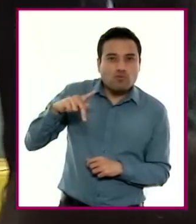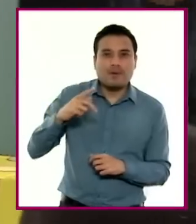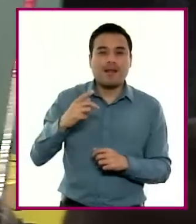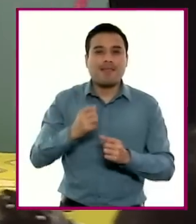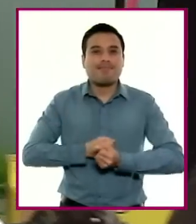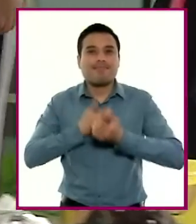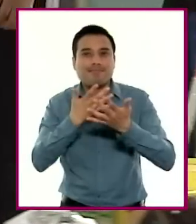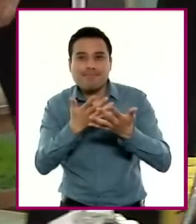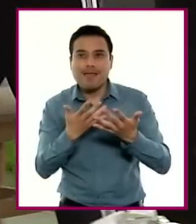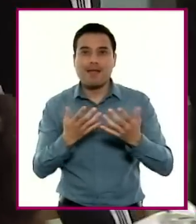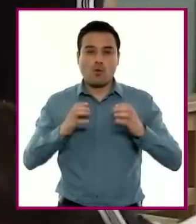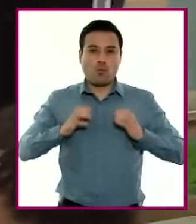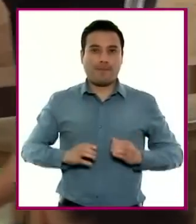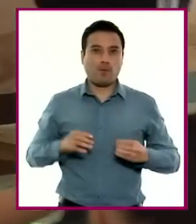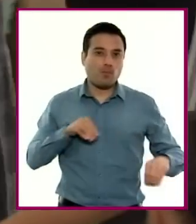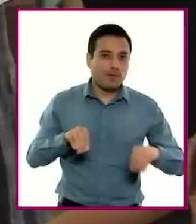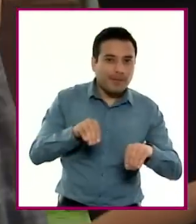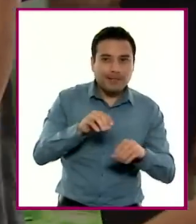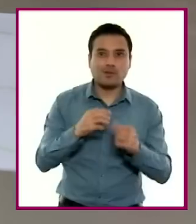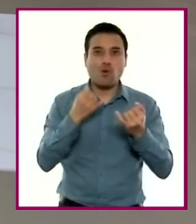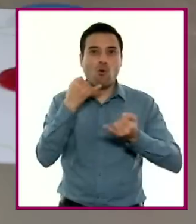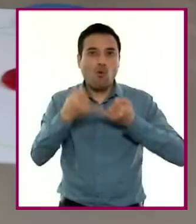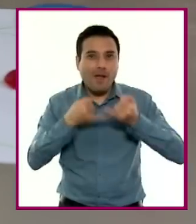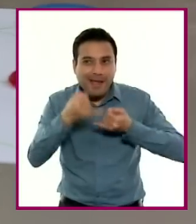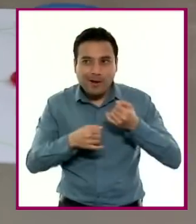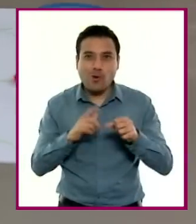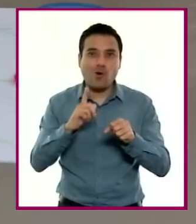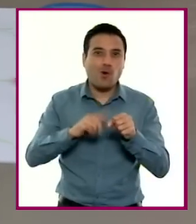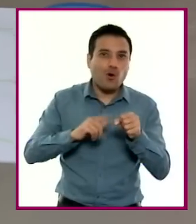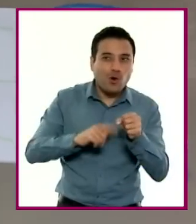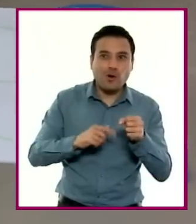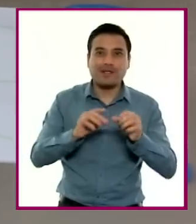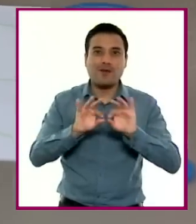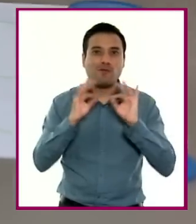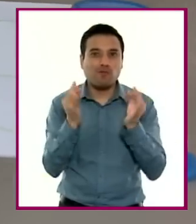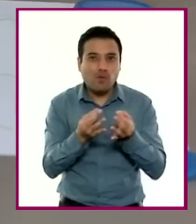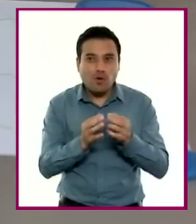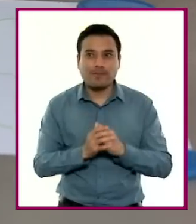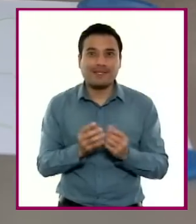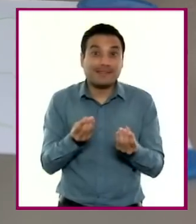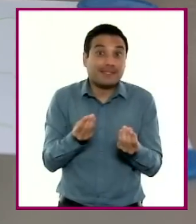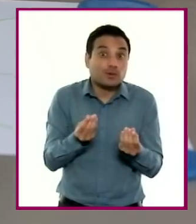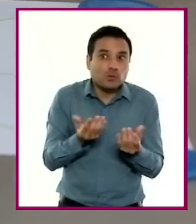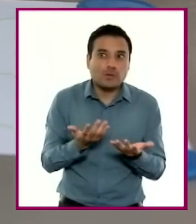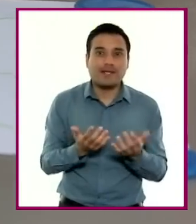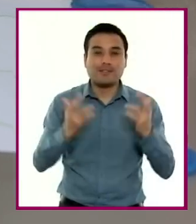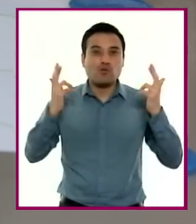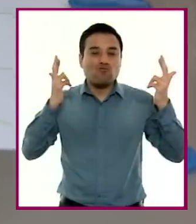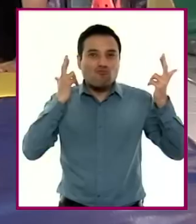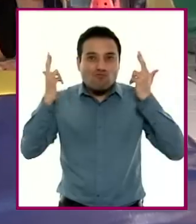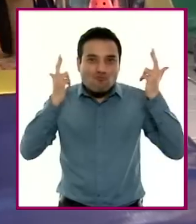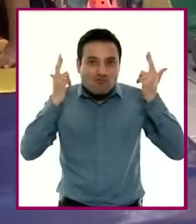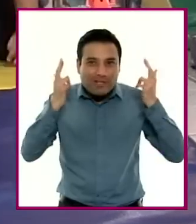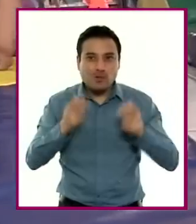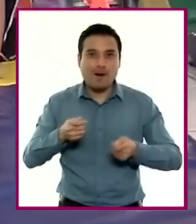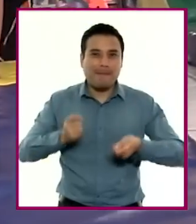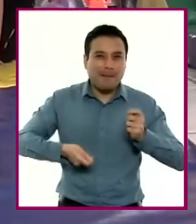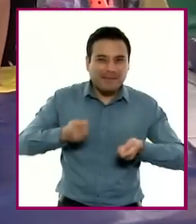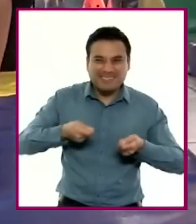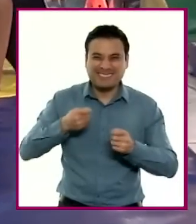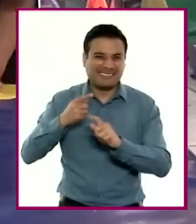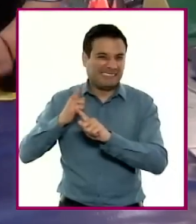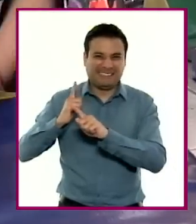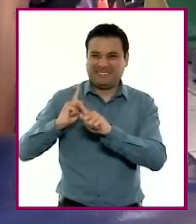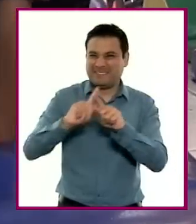movimientos corporales, con juegos dramáticos, con formas, colores, texturas, con sonoridades de distintas